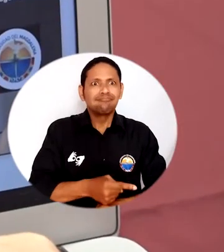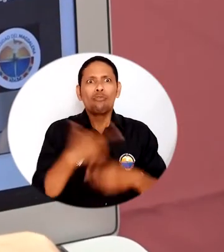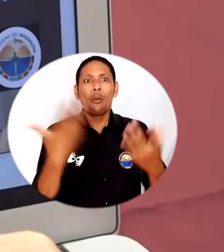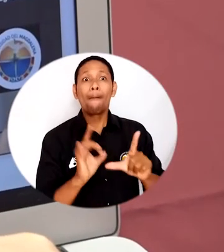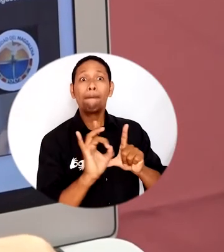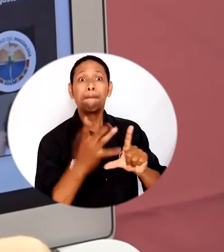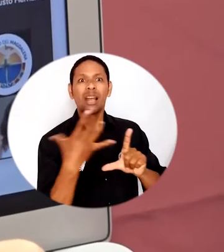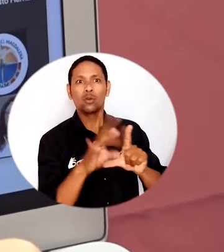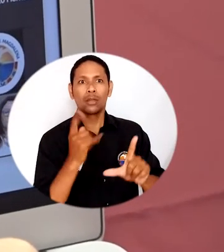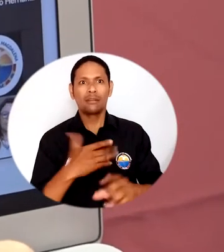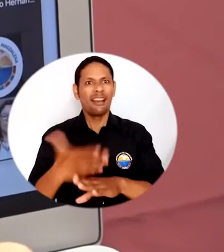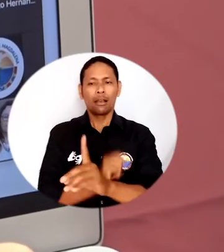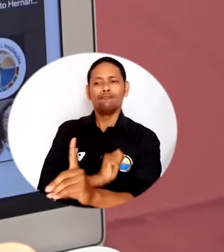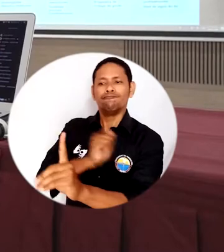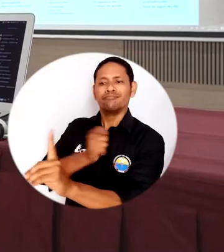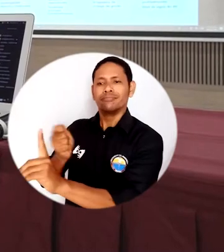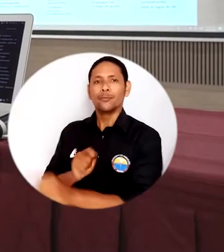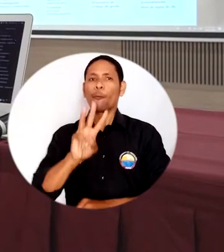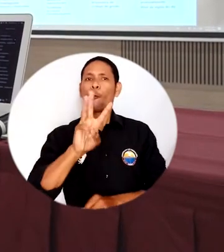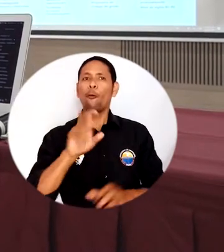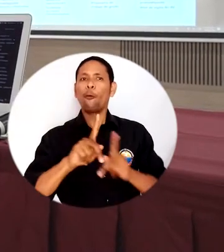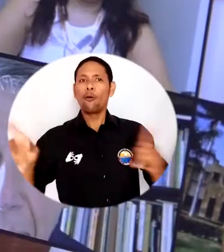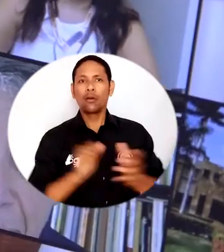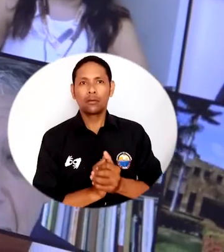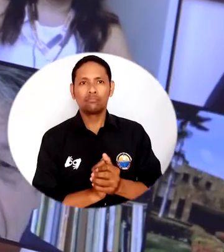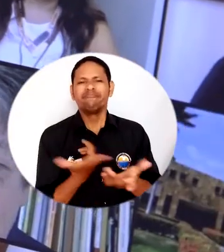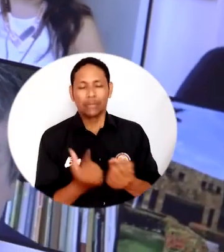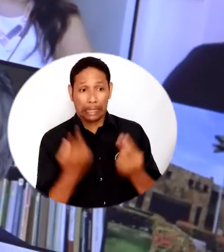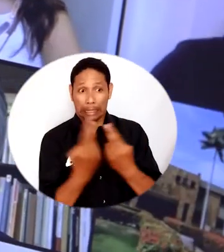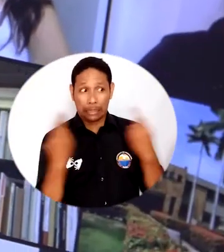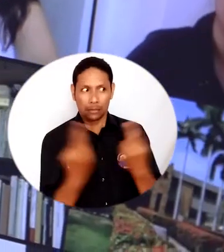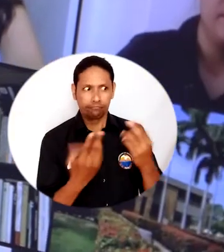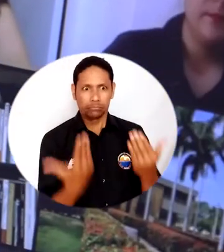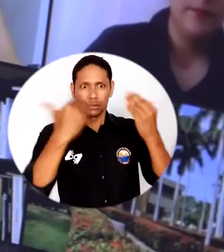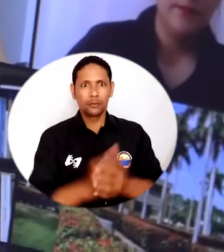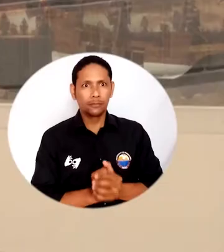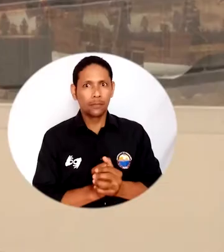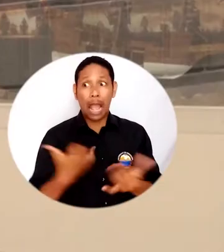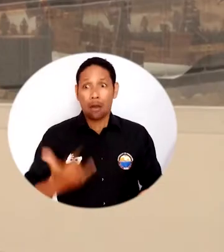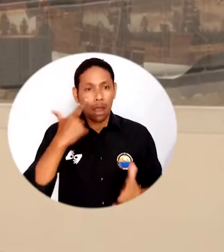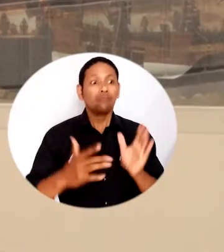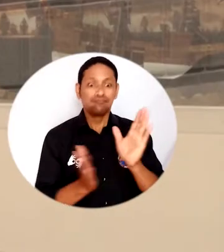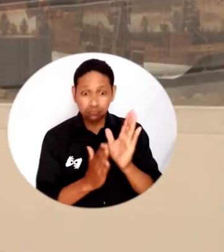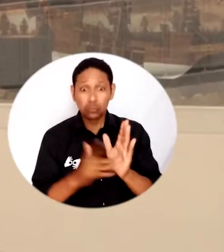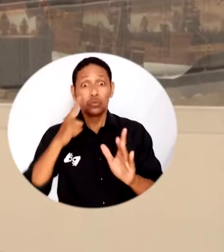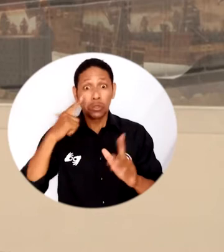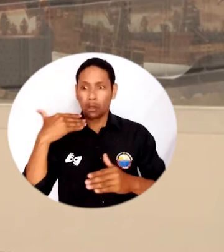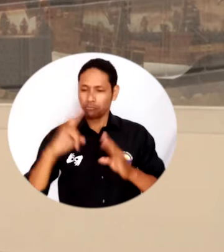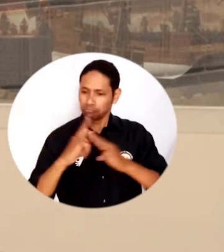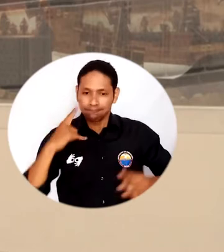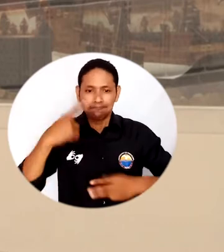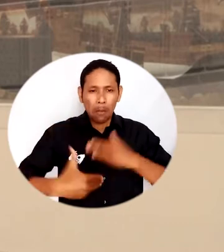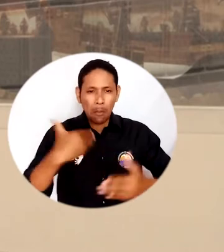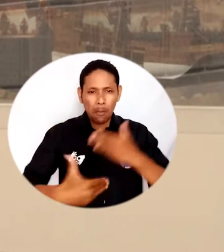adelantó de manera virtual por un grupo de ocho pares asignados por el Consejo Nacional de Acreditación, CNA. Estamos dando cuenta de los avances